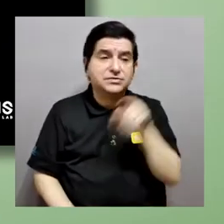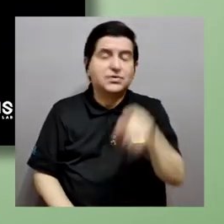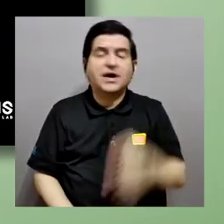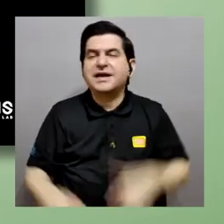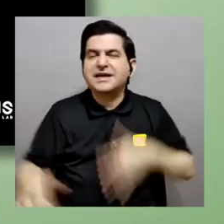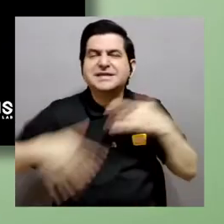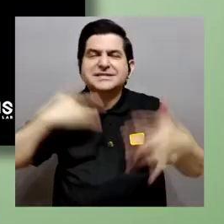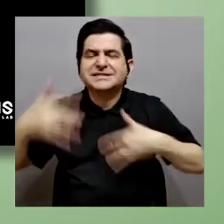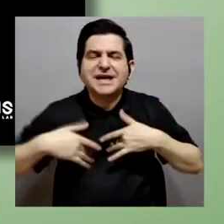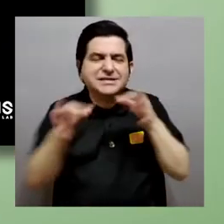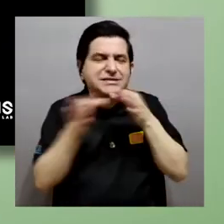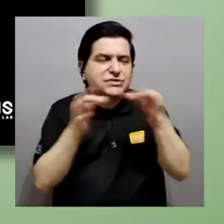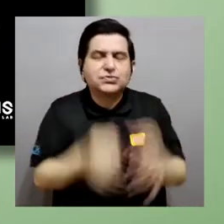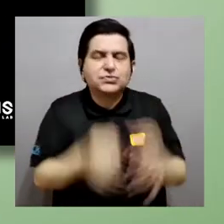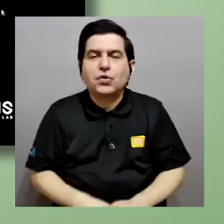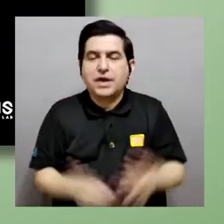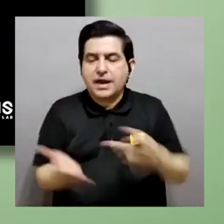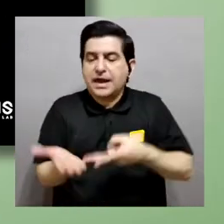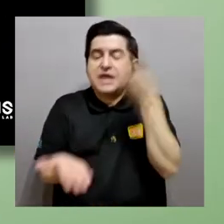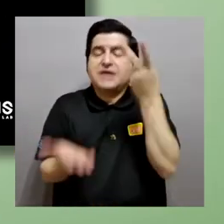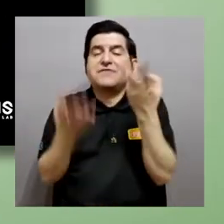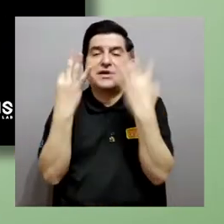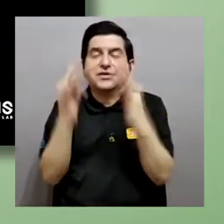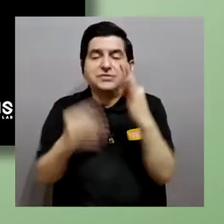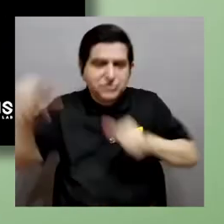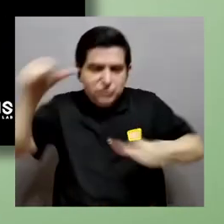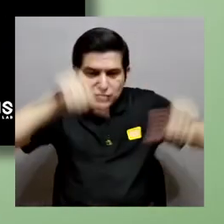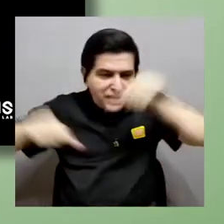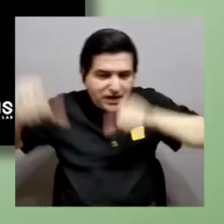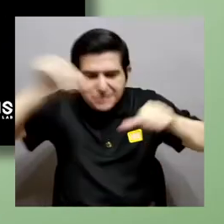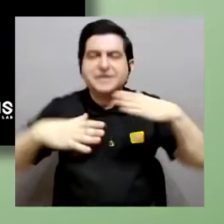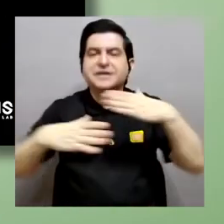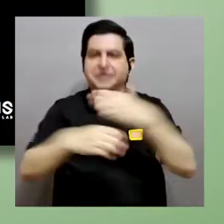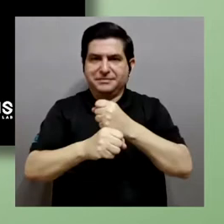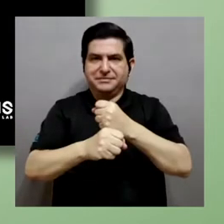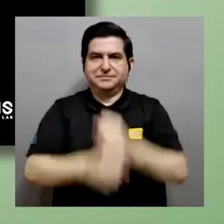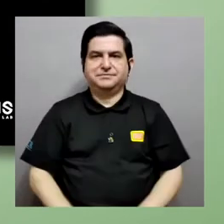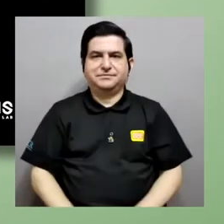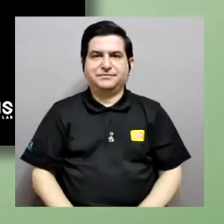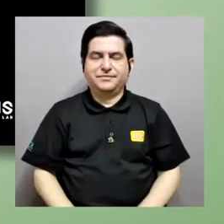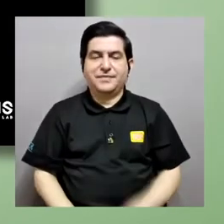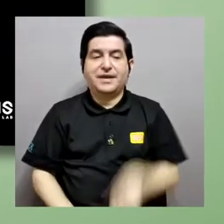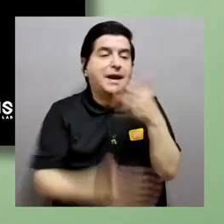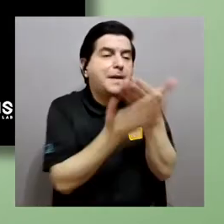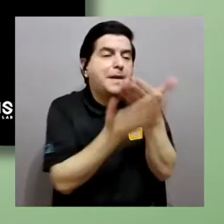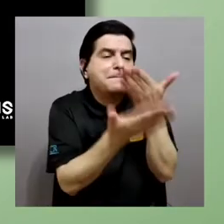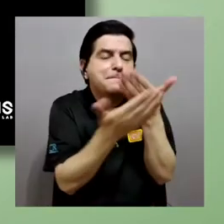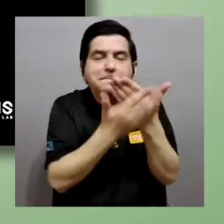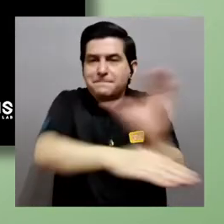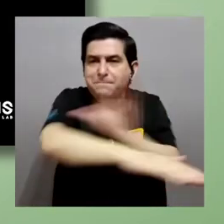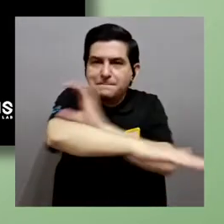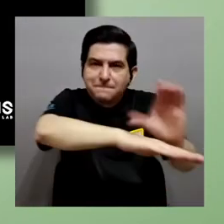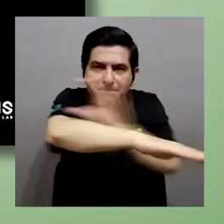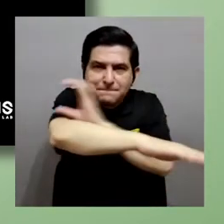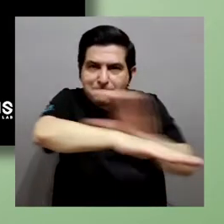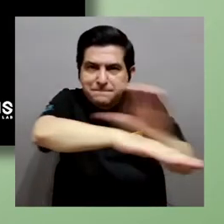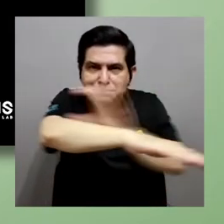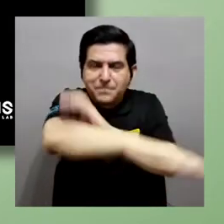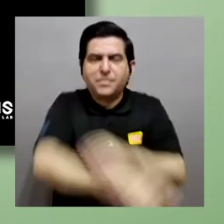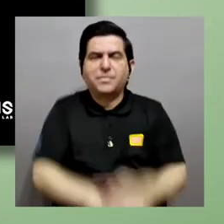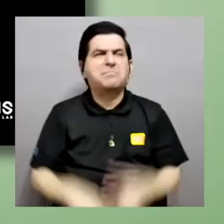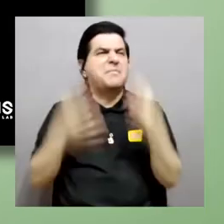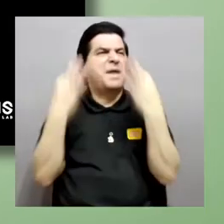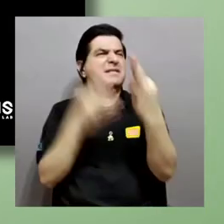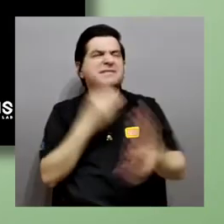experimental que se quiere hacer, ¿verdad? Entonces, en cuanto a la simulación computacional, ¿verdad? Lo que buscamos con esto es